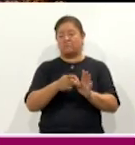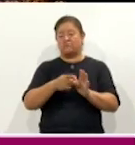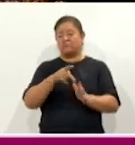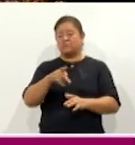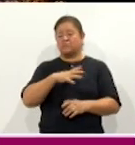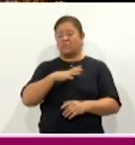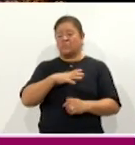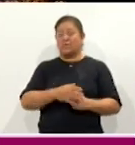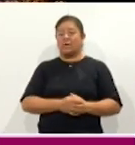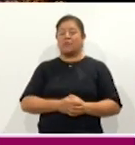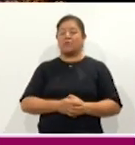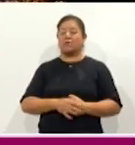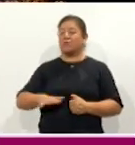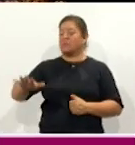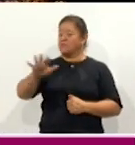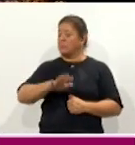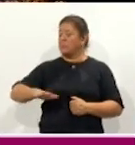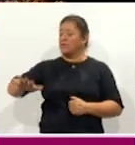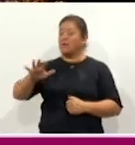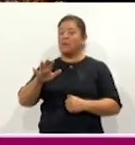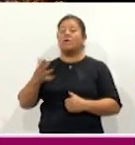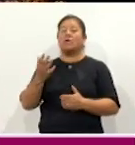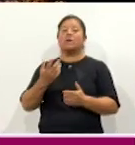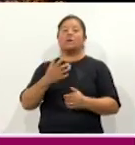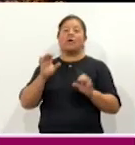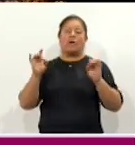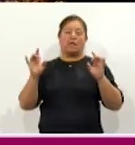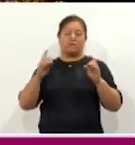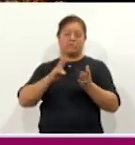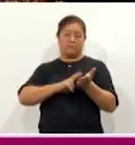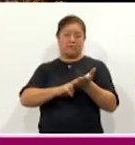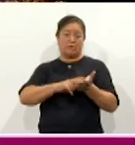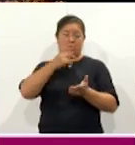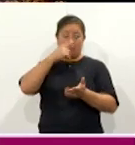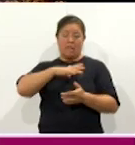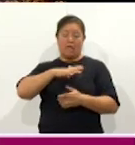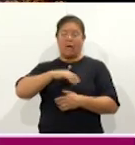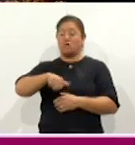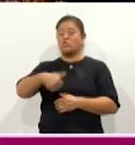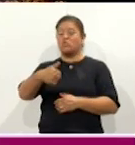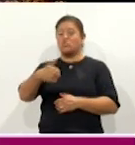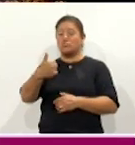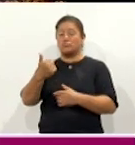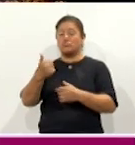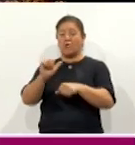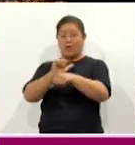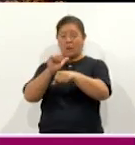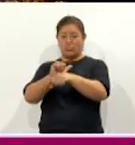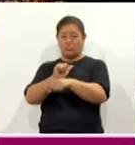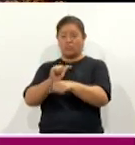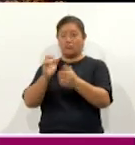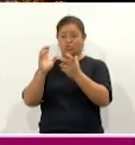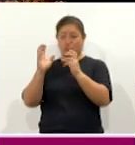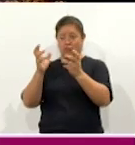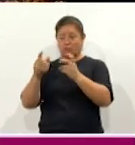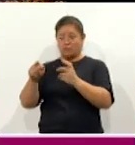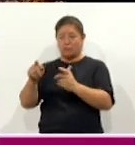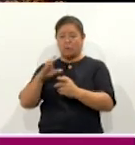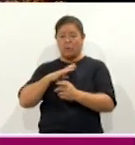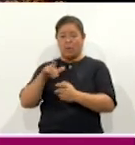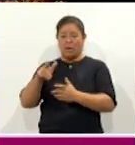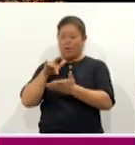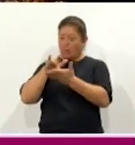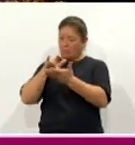de los Ángeles Verdes para tener un total de 11 patrullas. Con esto, pues se brindará un apoyo